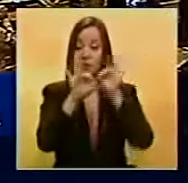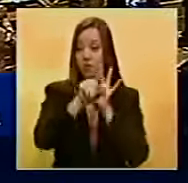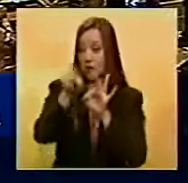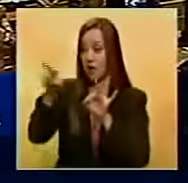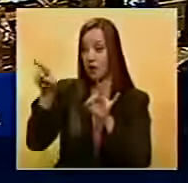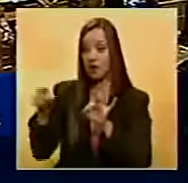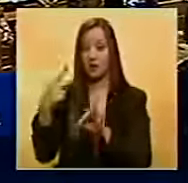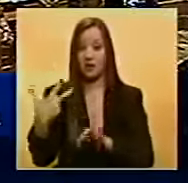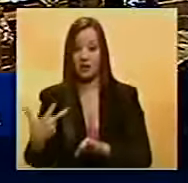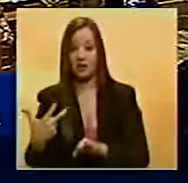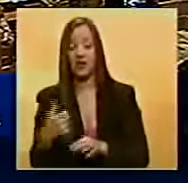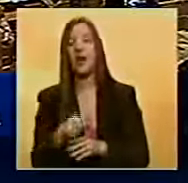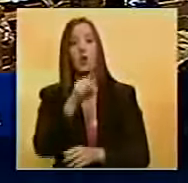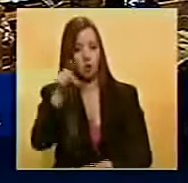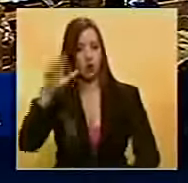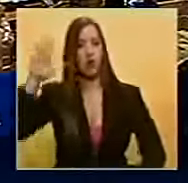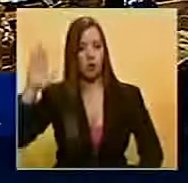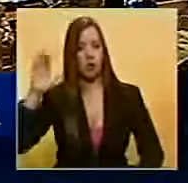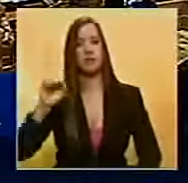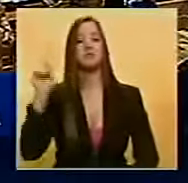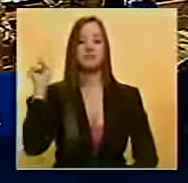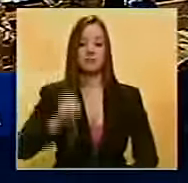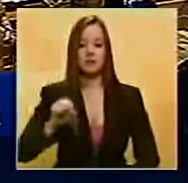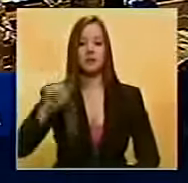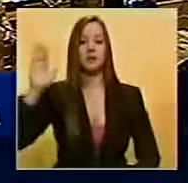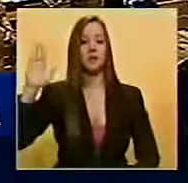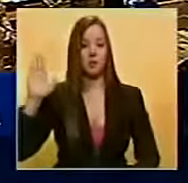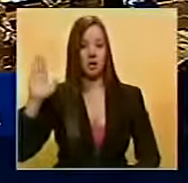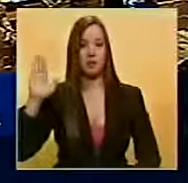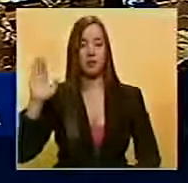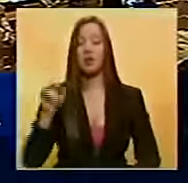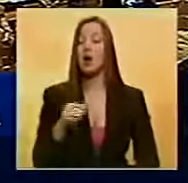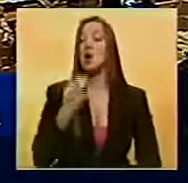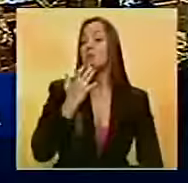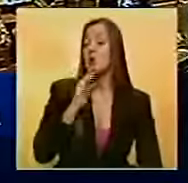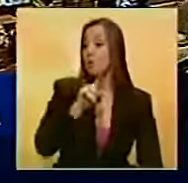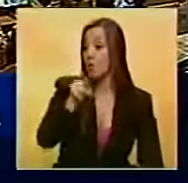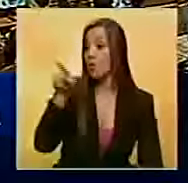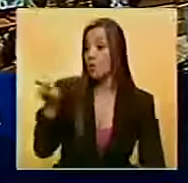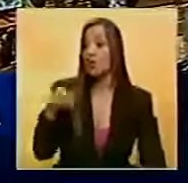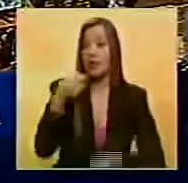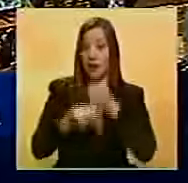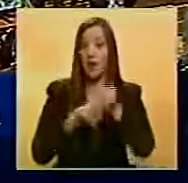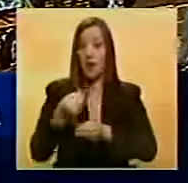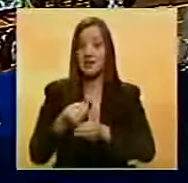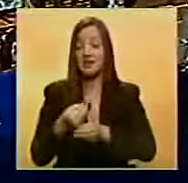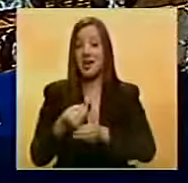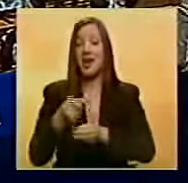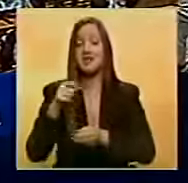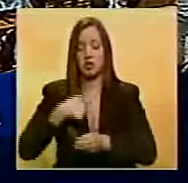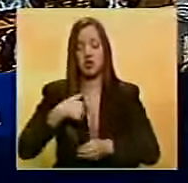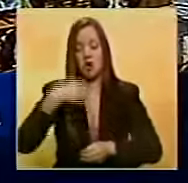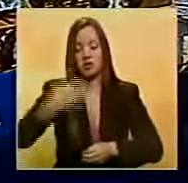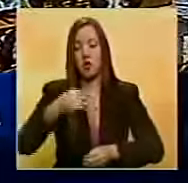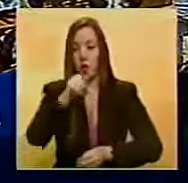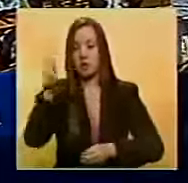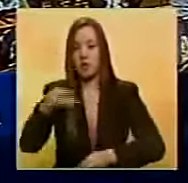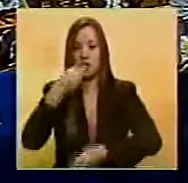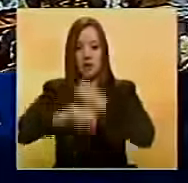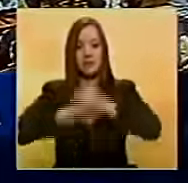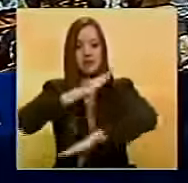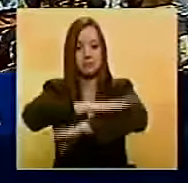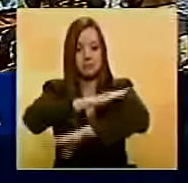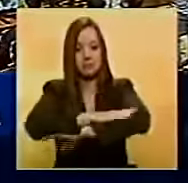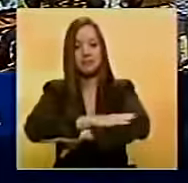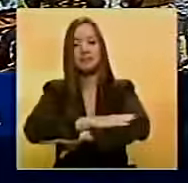por la soberanía popular, ¿lo juran? Si así lo hicieren, estoy seguro que lo van a hacer, que